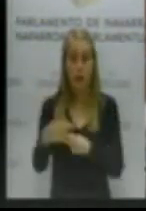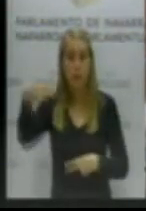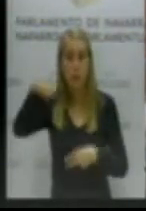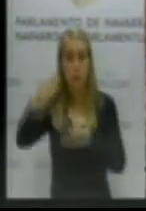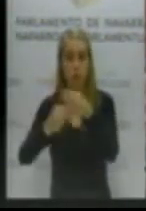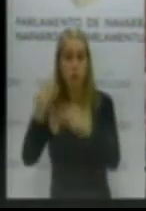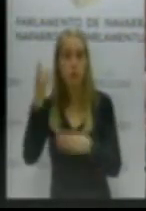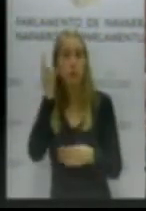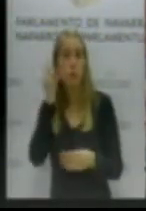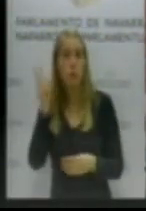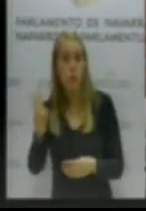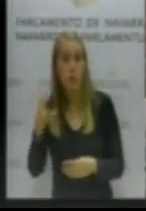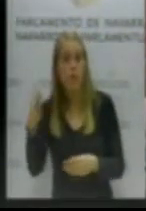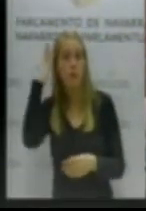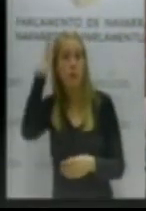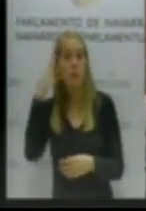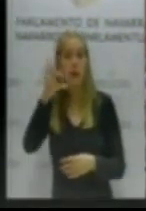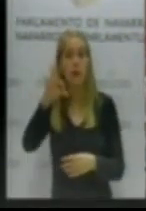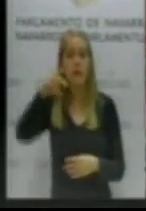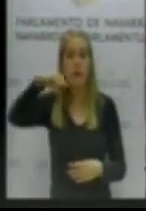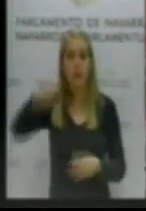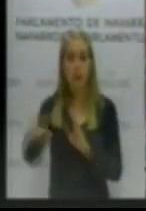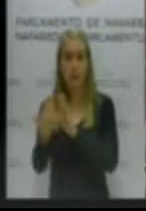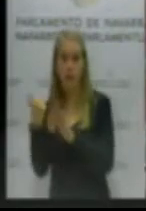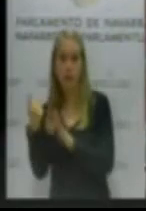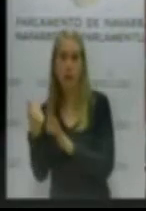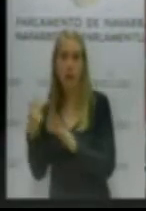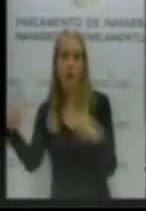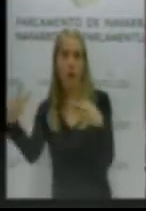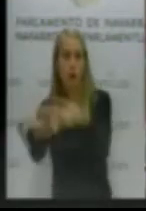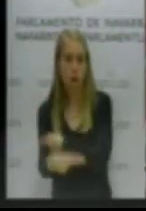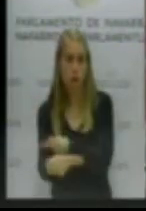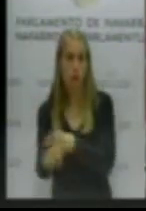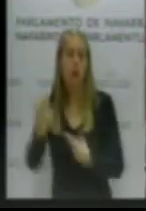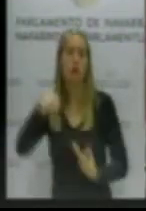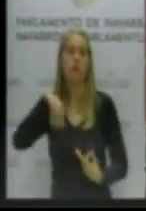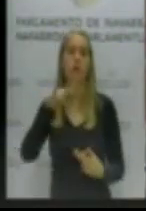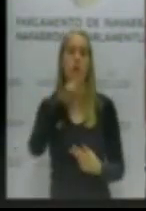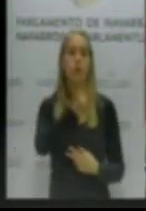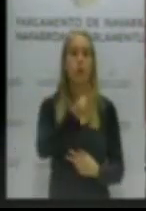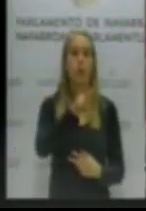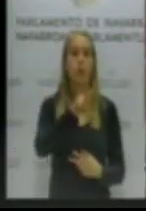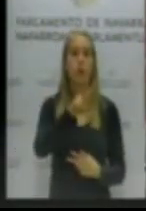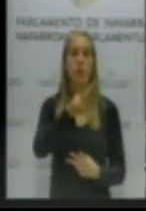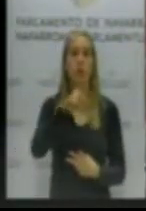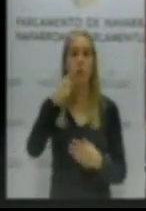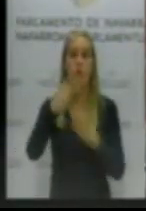viudas navarras eliminándoles SMI y recortándoles ni más ni menos que 218 euros.